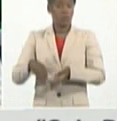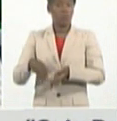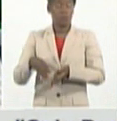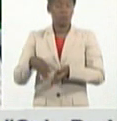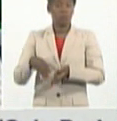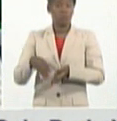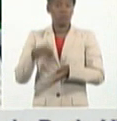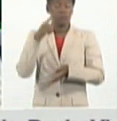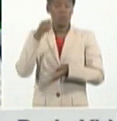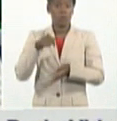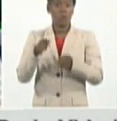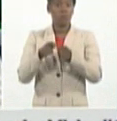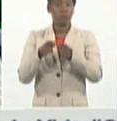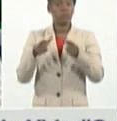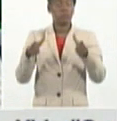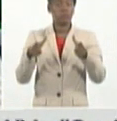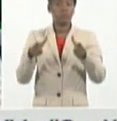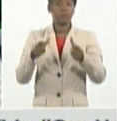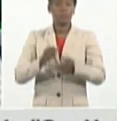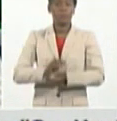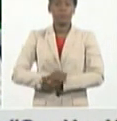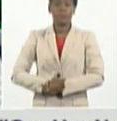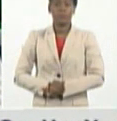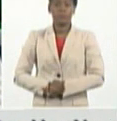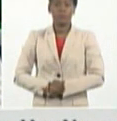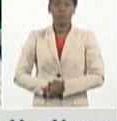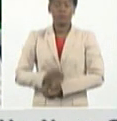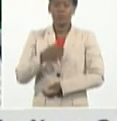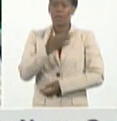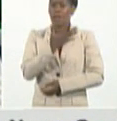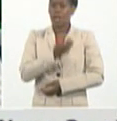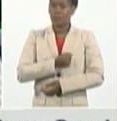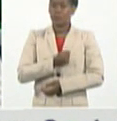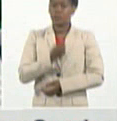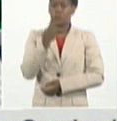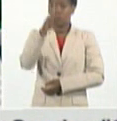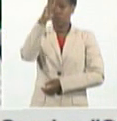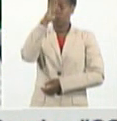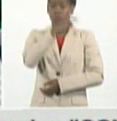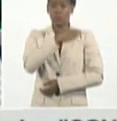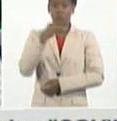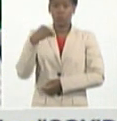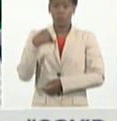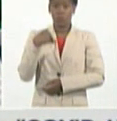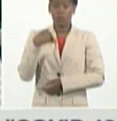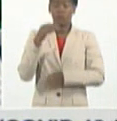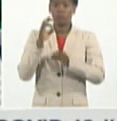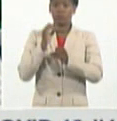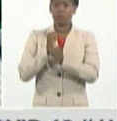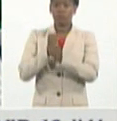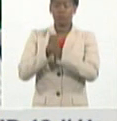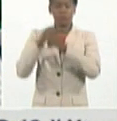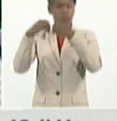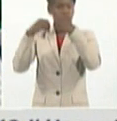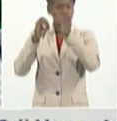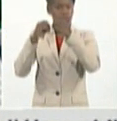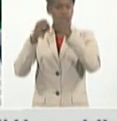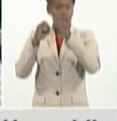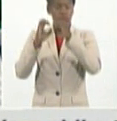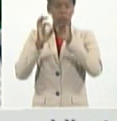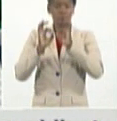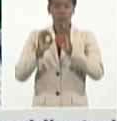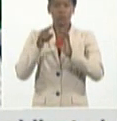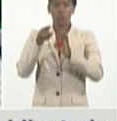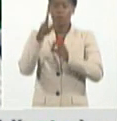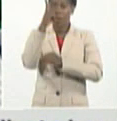mucho el fallecimiento de una doctora epidemióloga aquí de La Habana, la doctora Madalín Pentón, que